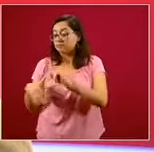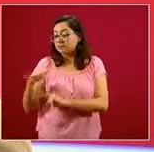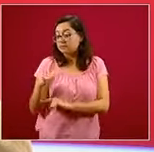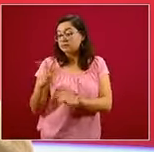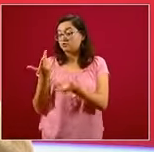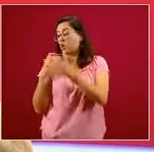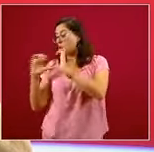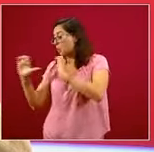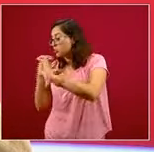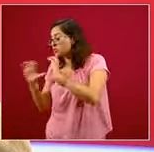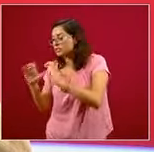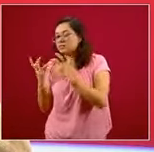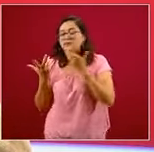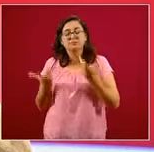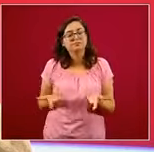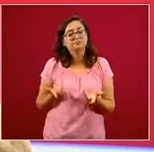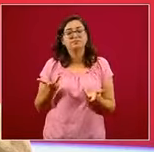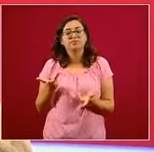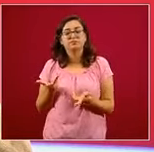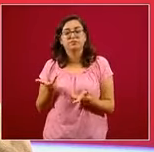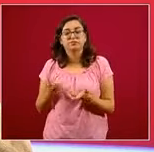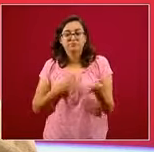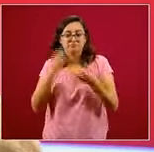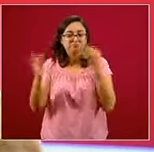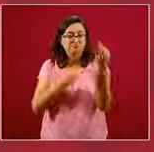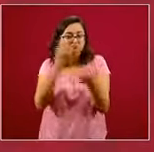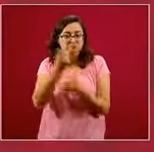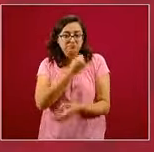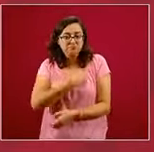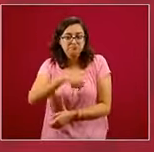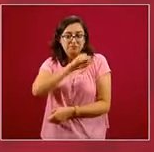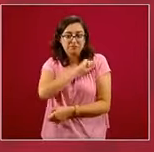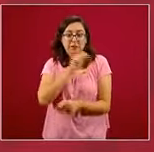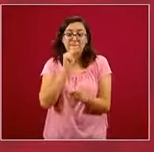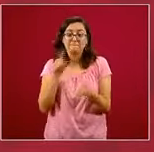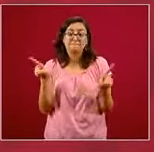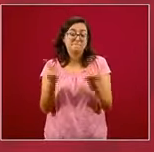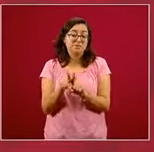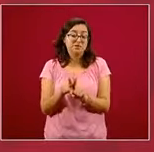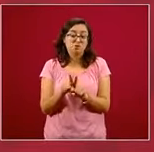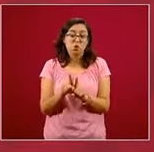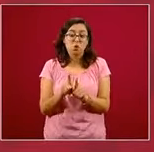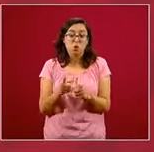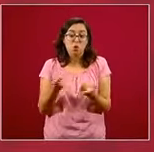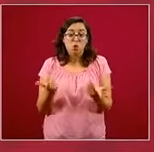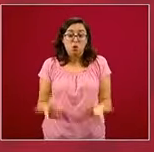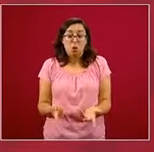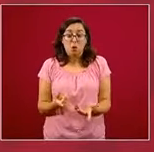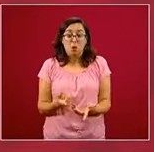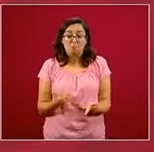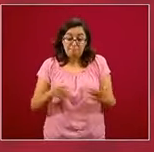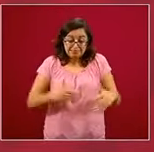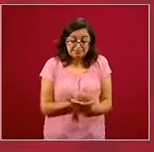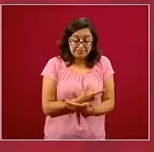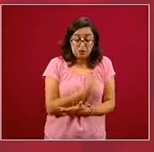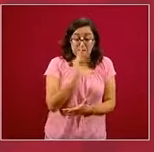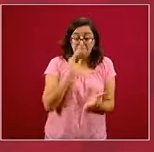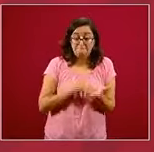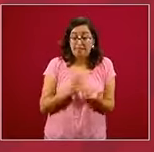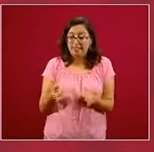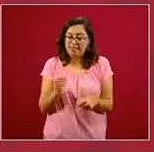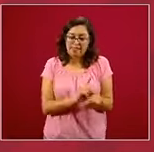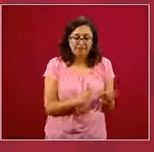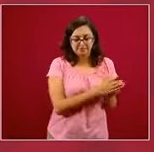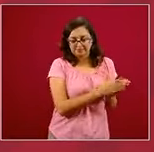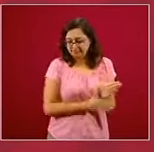la comunicación de riesgos y la promoción de la salud y los primeros mil días de vida que son una oportunidad